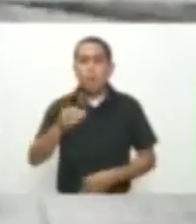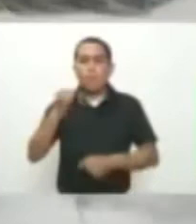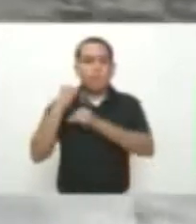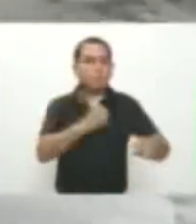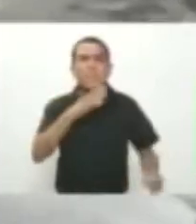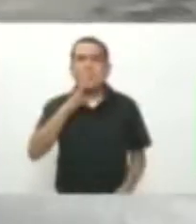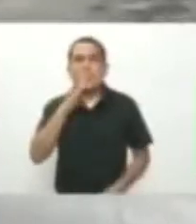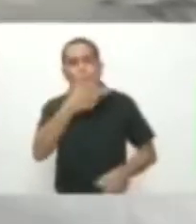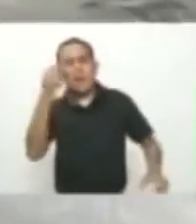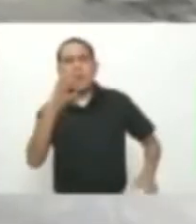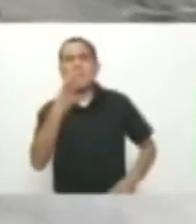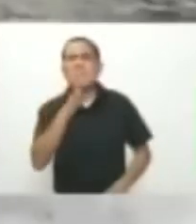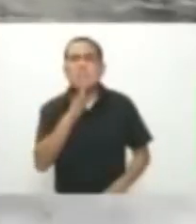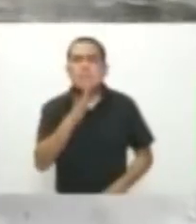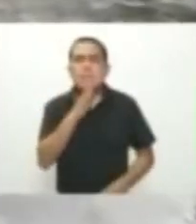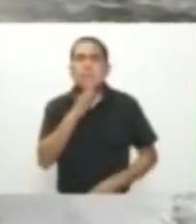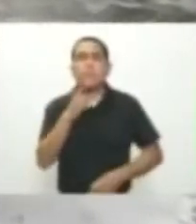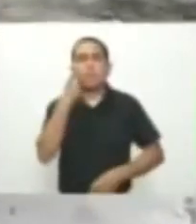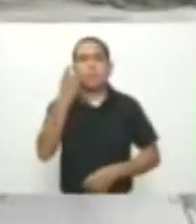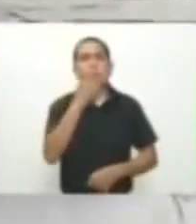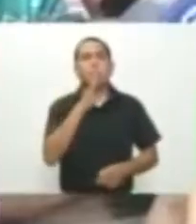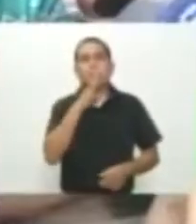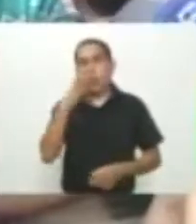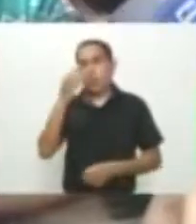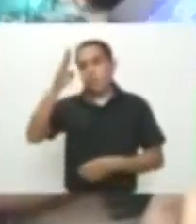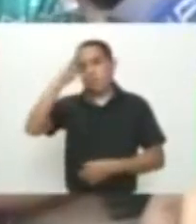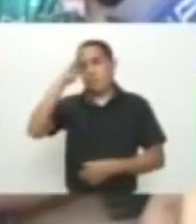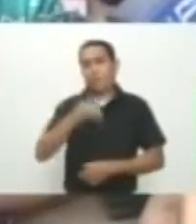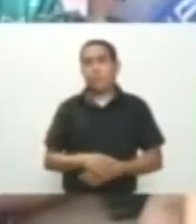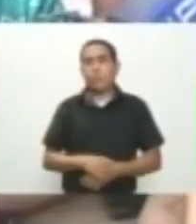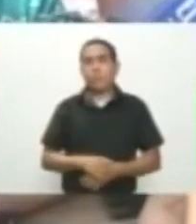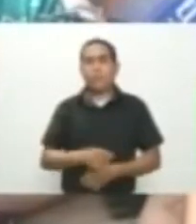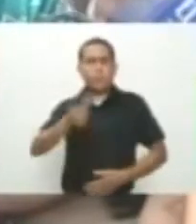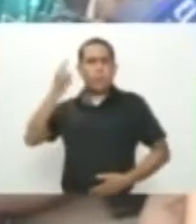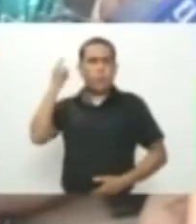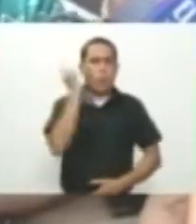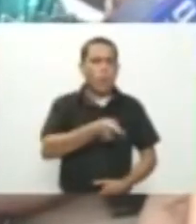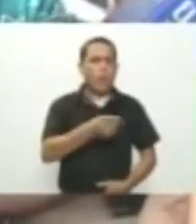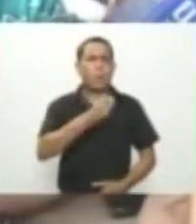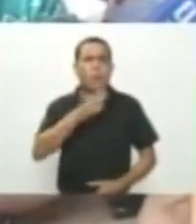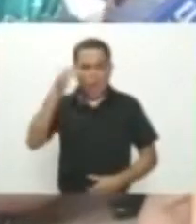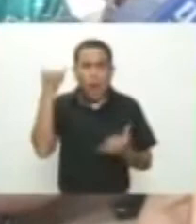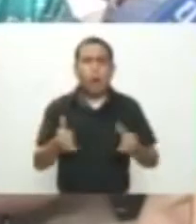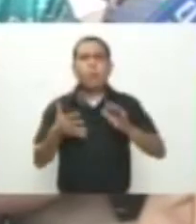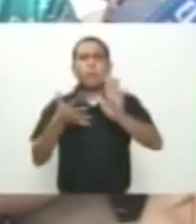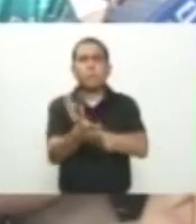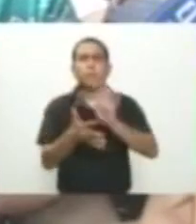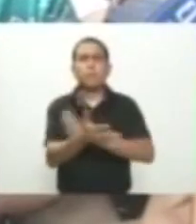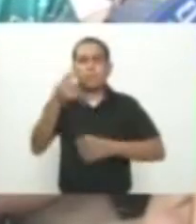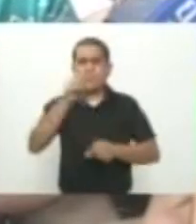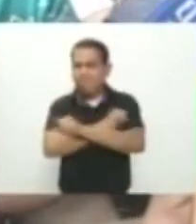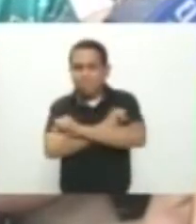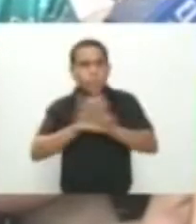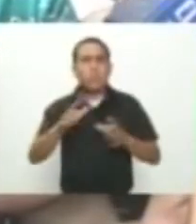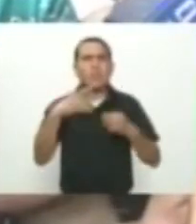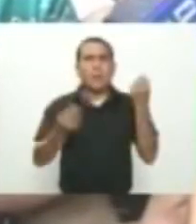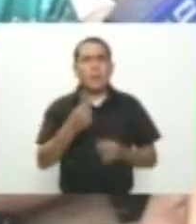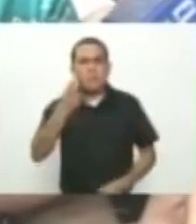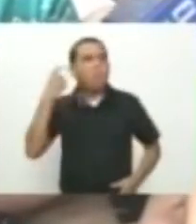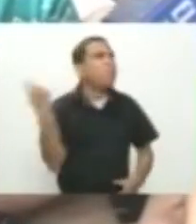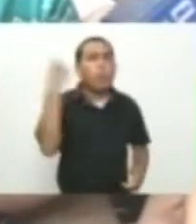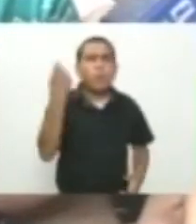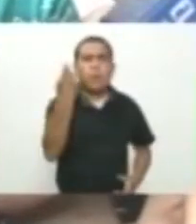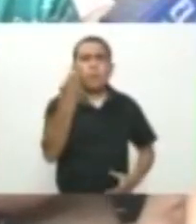Jordi Miranda que prestaba su servicio militar La orden es, y lo dijo claramente, lo dijo claramente es revolcar,